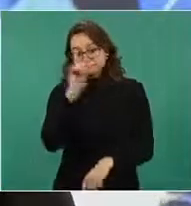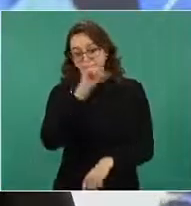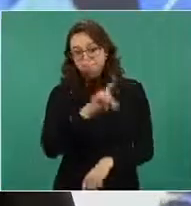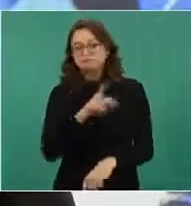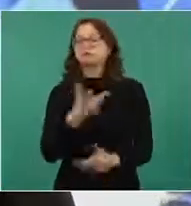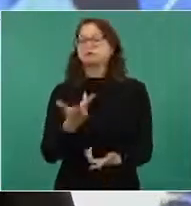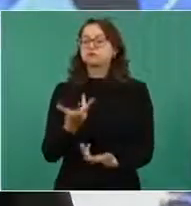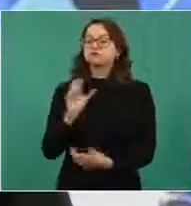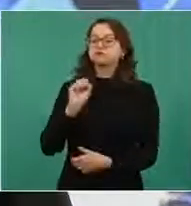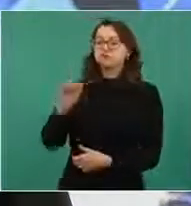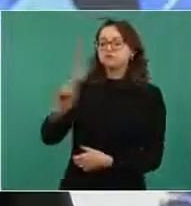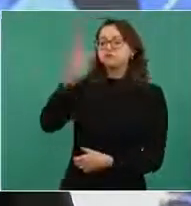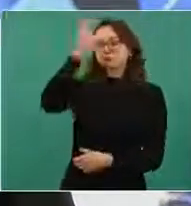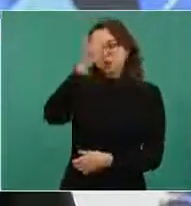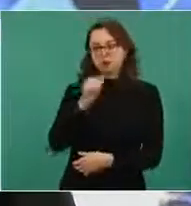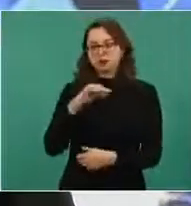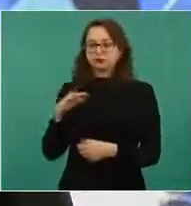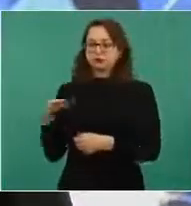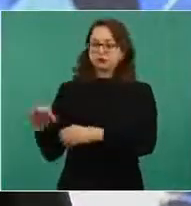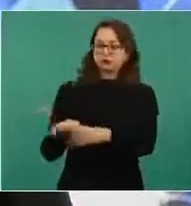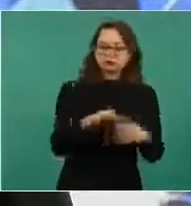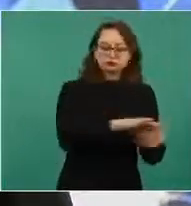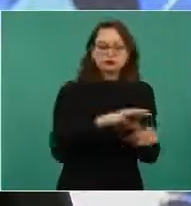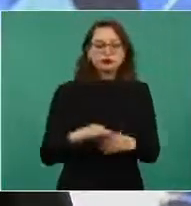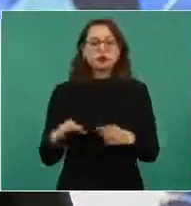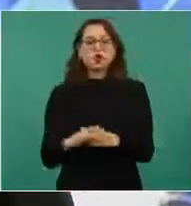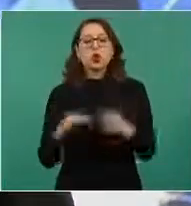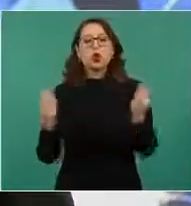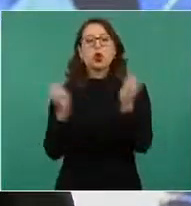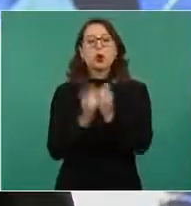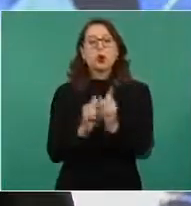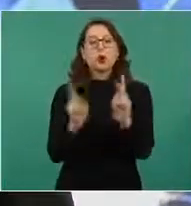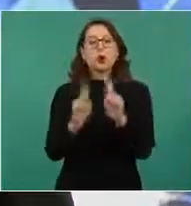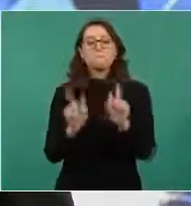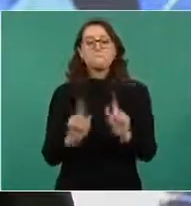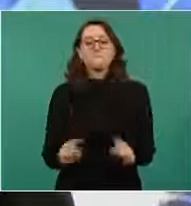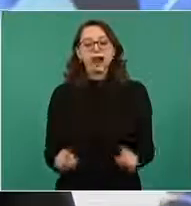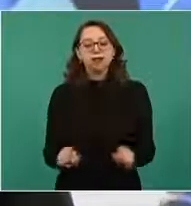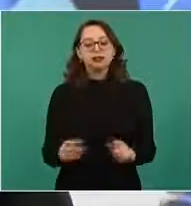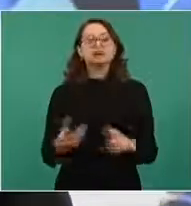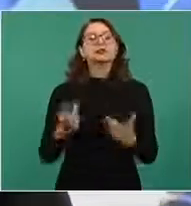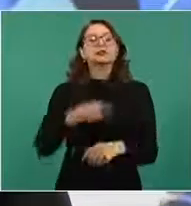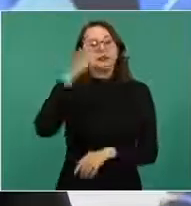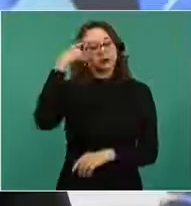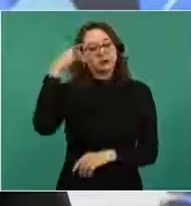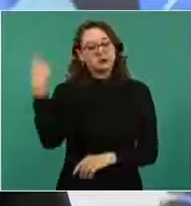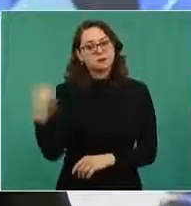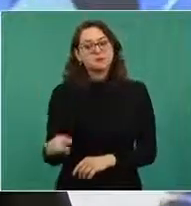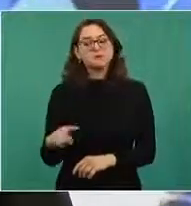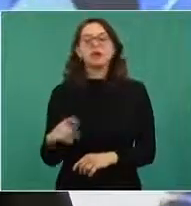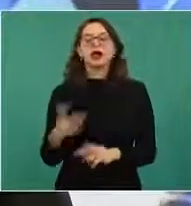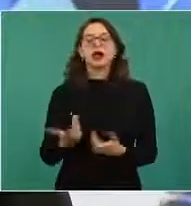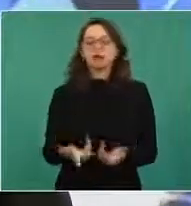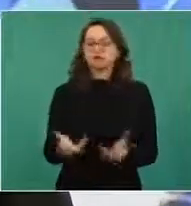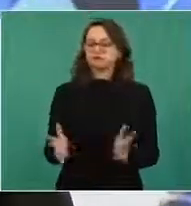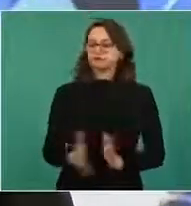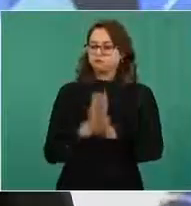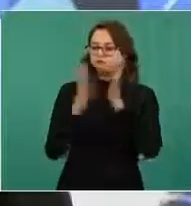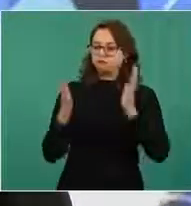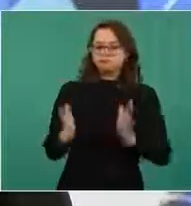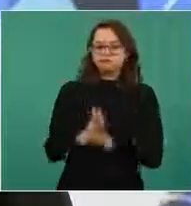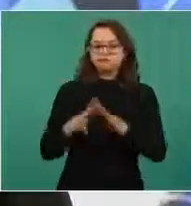elecciones pacíficas que cumplan precisamente con estos principios democráticos, el pasado